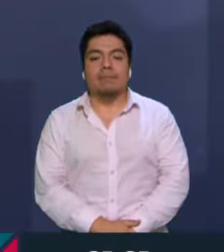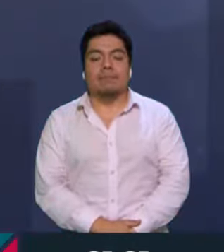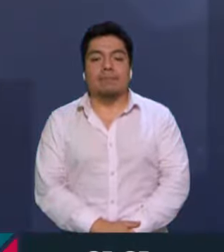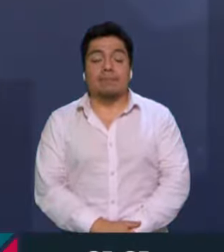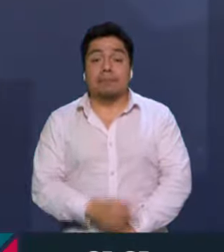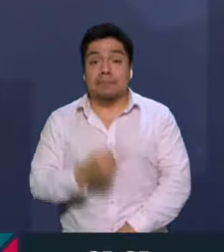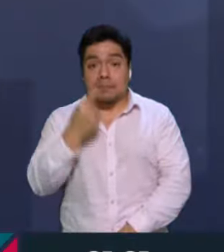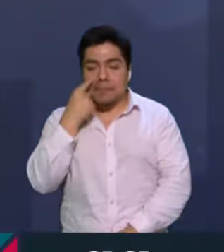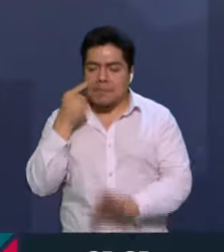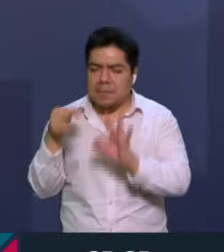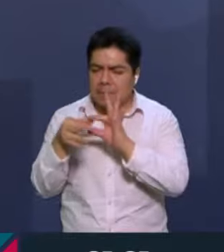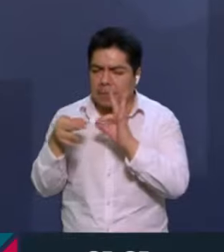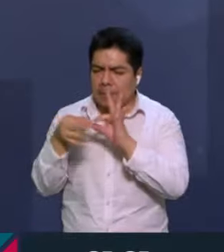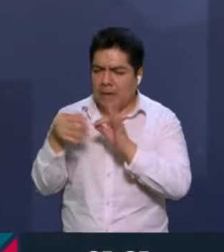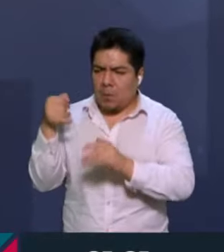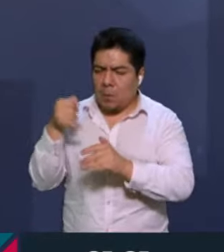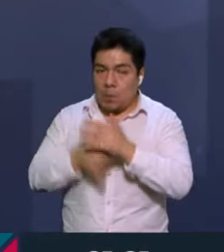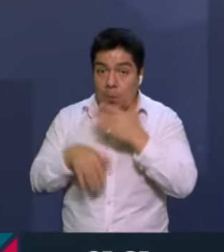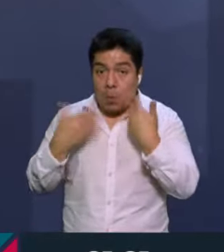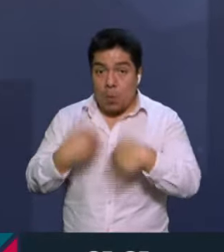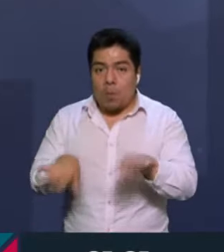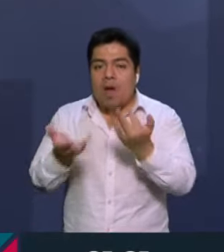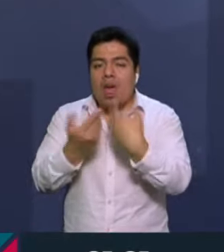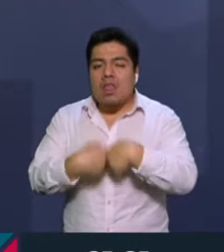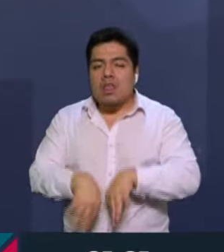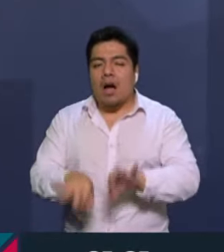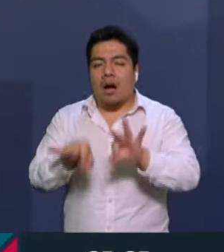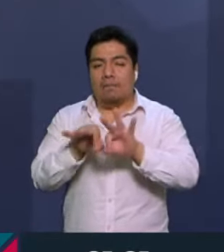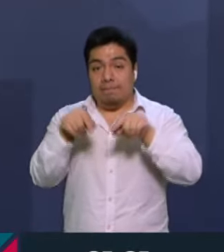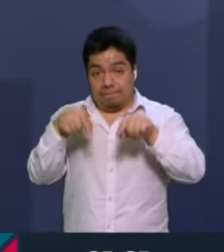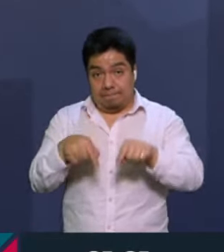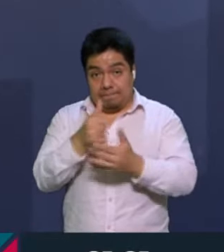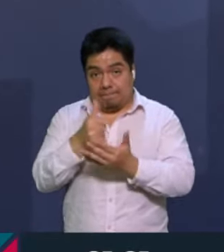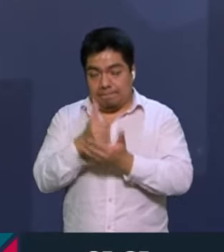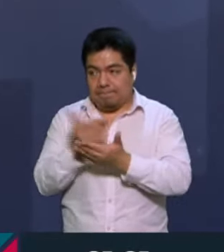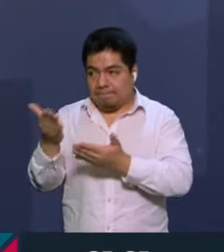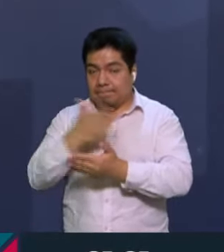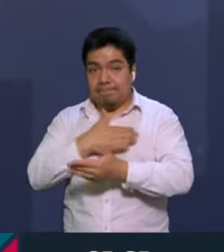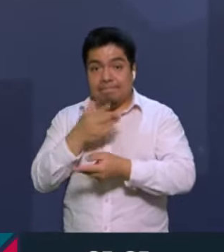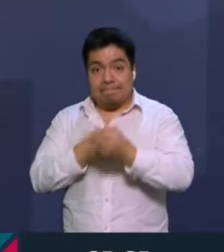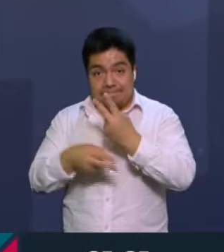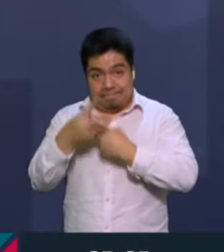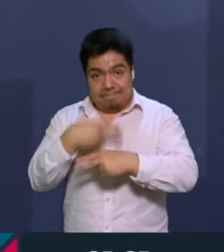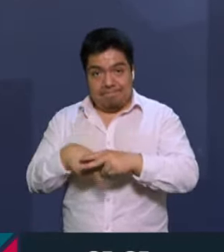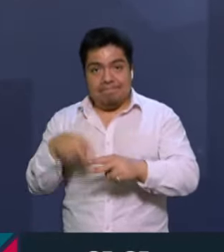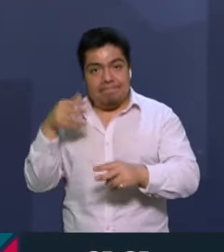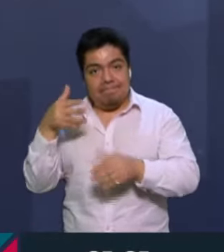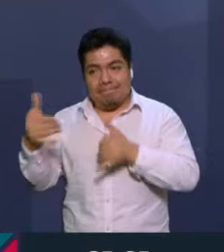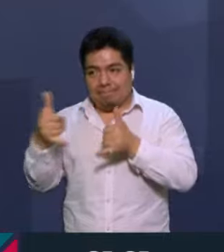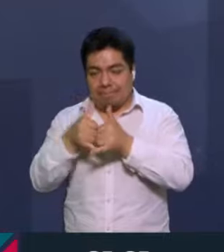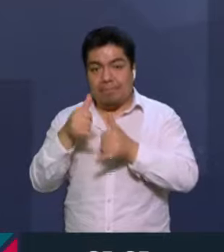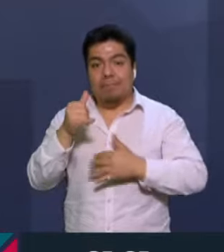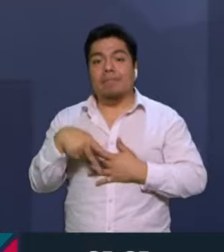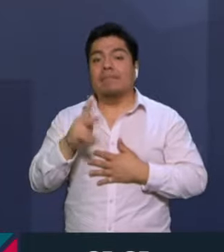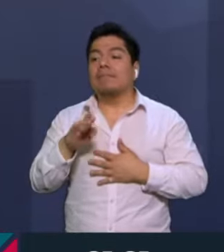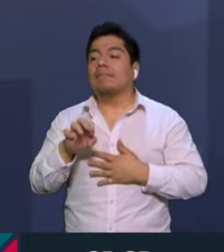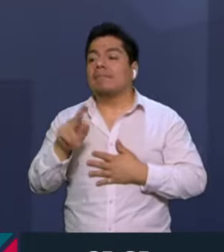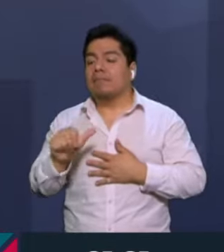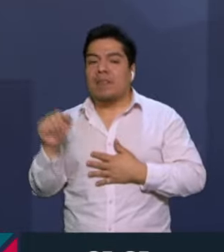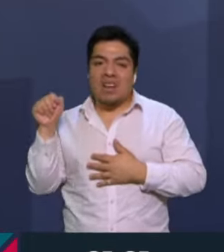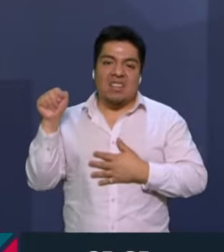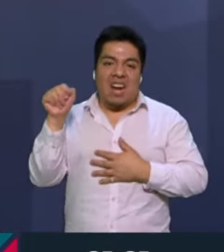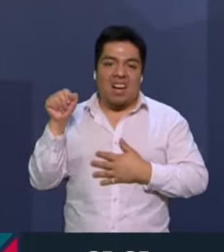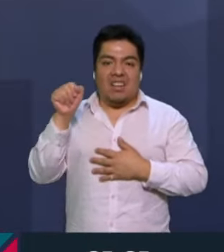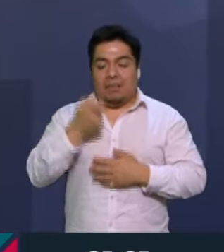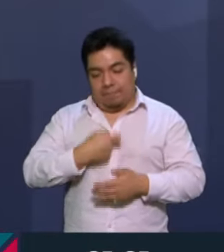Y para hablar de este tema y de la importancia de este día histórico en nuestra ciudad, le damos la bienvenida y le agradecemos que nos acompañe a Kenia Cuevas, ella es activista trans